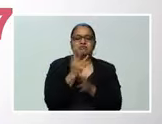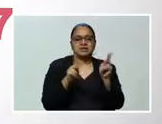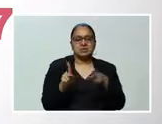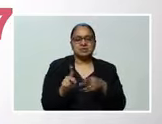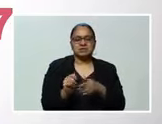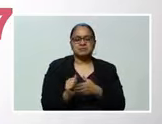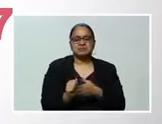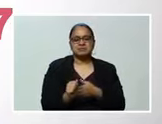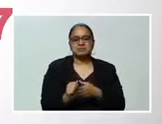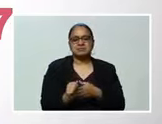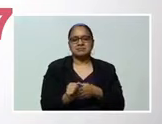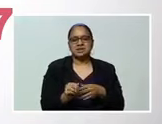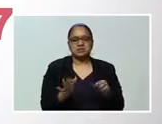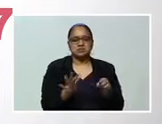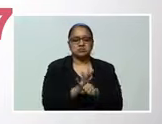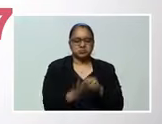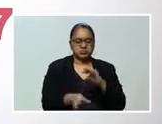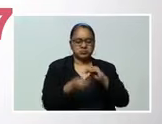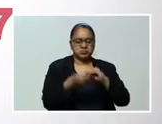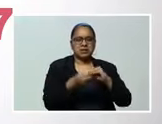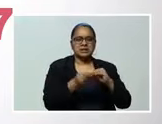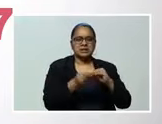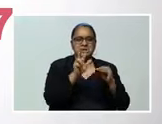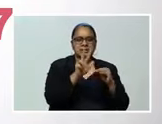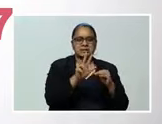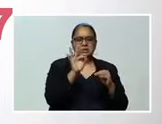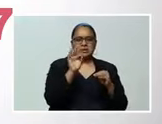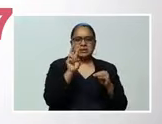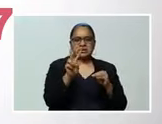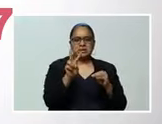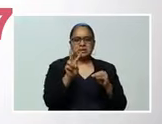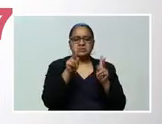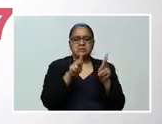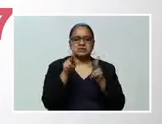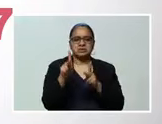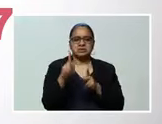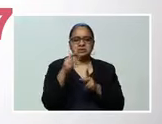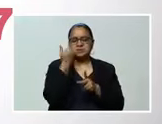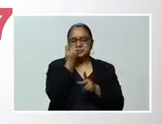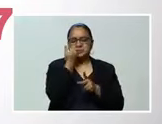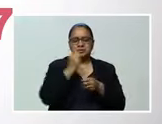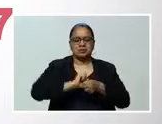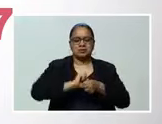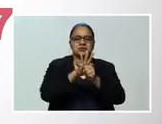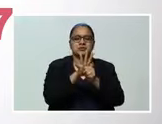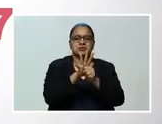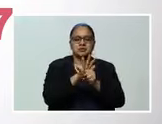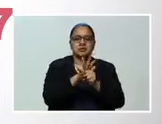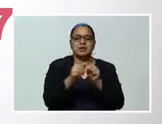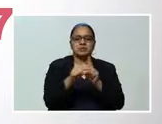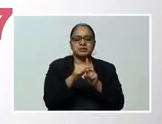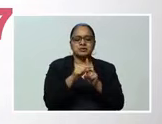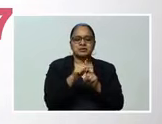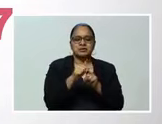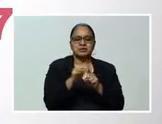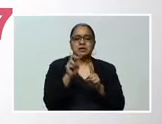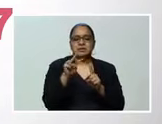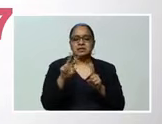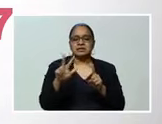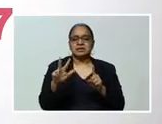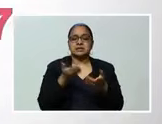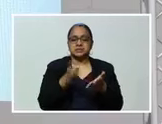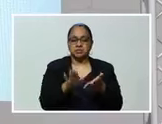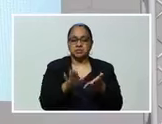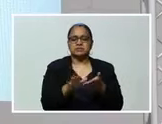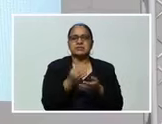Para hacer un gran total De 392 casos Lamentablemente siempre Estamos con los 23 fallecidos Y 7